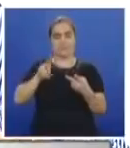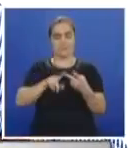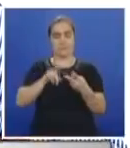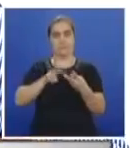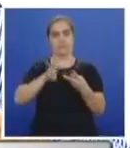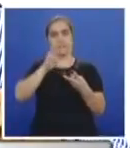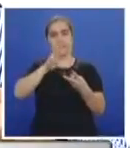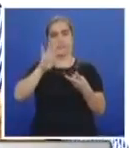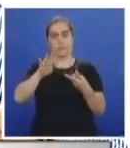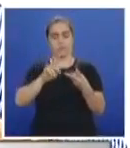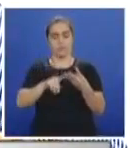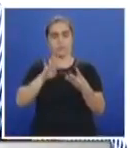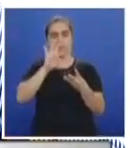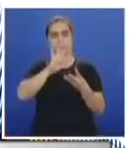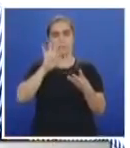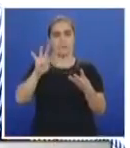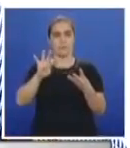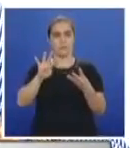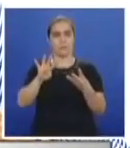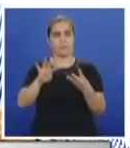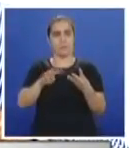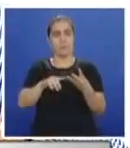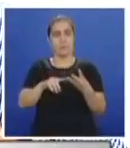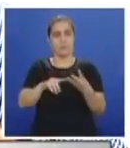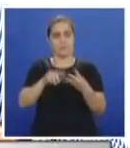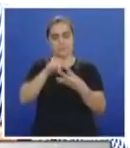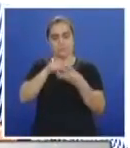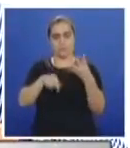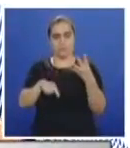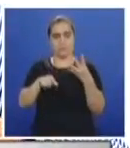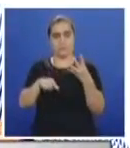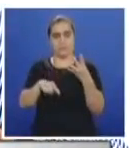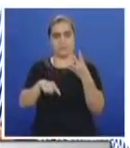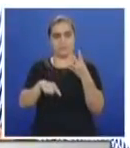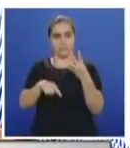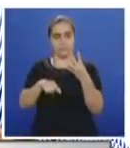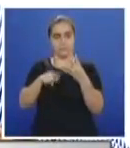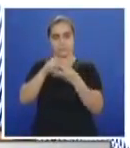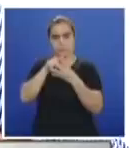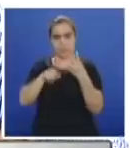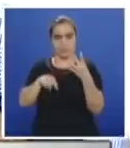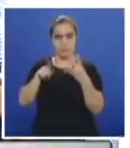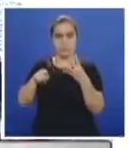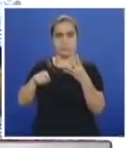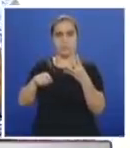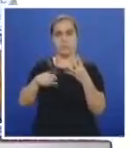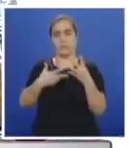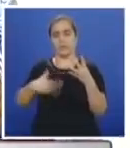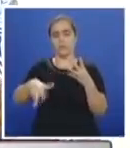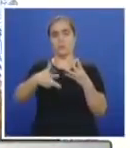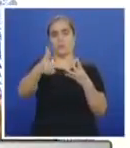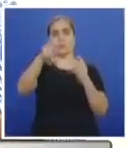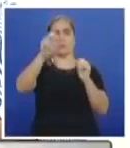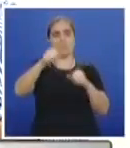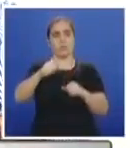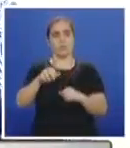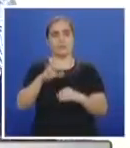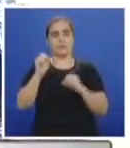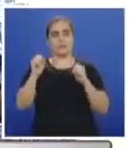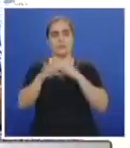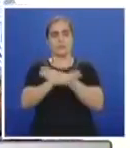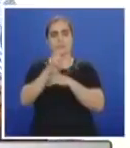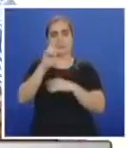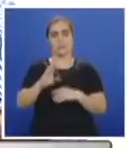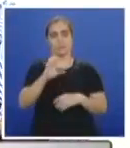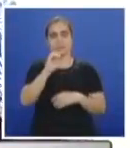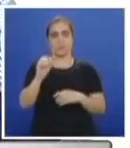la 34, por la 44, todas las autopistas, no son autopistas, vías rápidas, como la autopista Sur